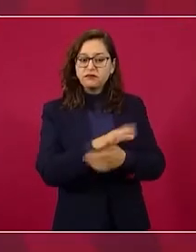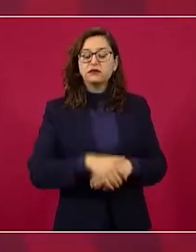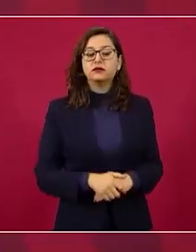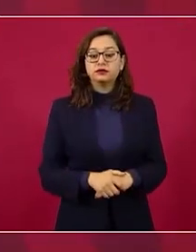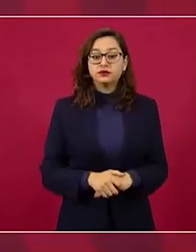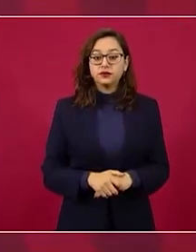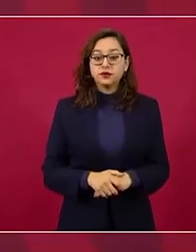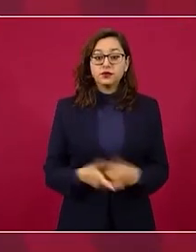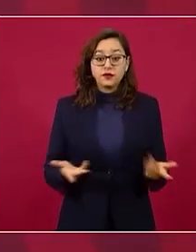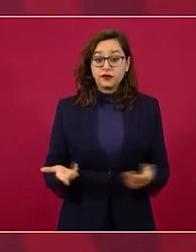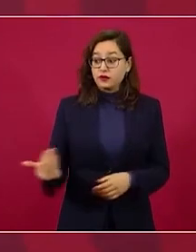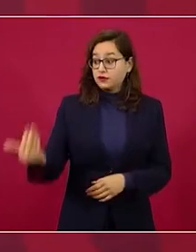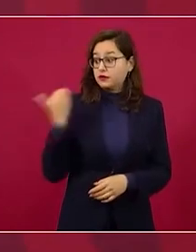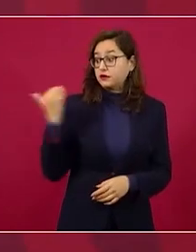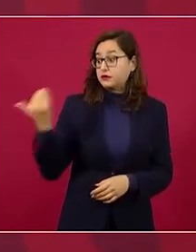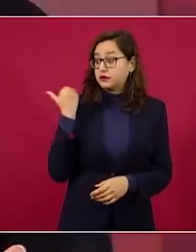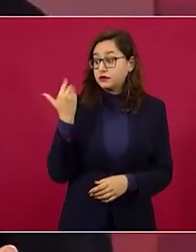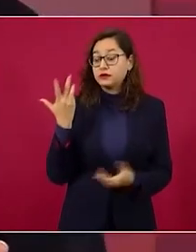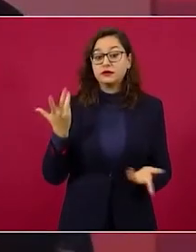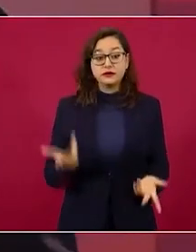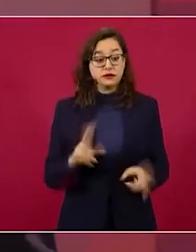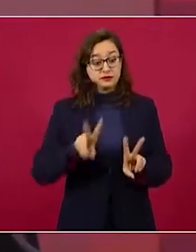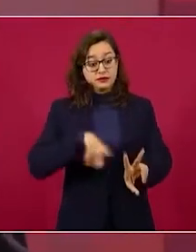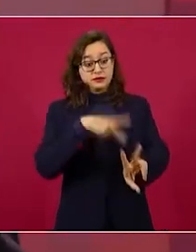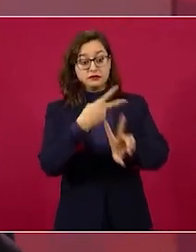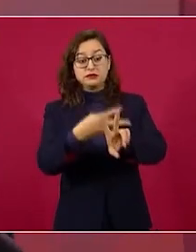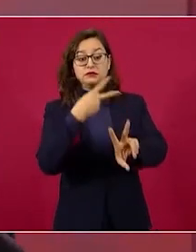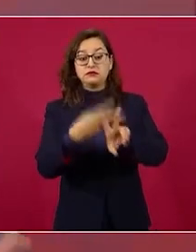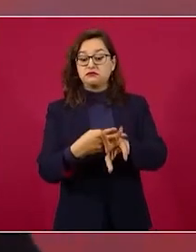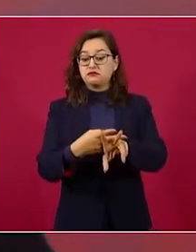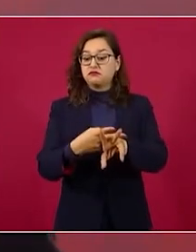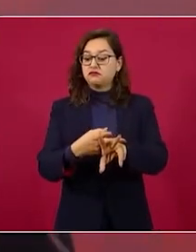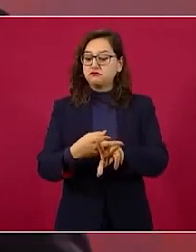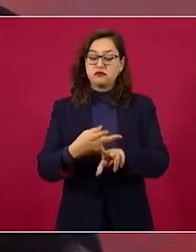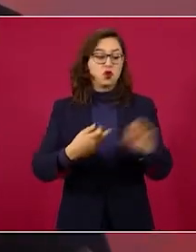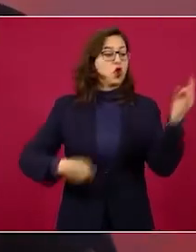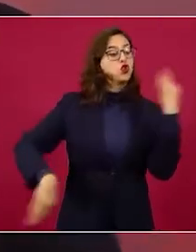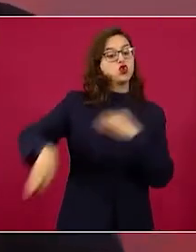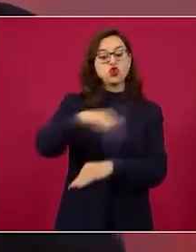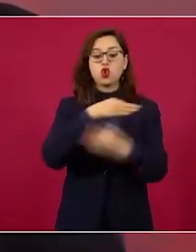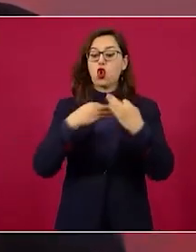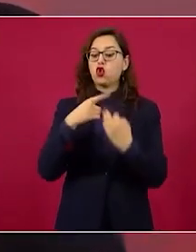me dio mucho gusto afortunadamente porque no fueron muchos